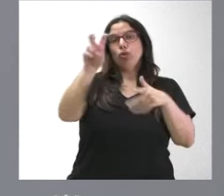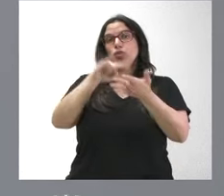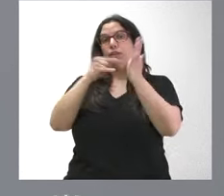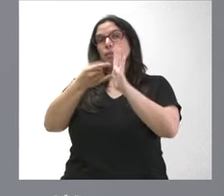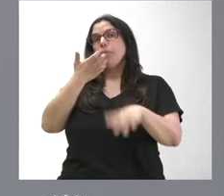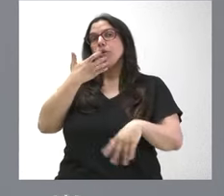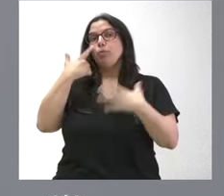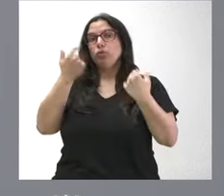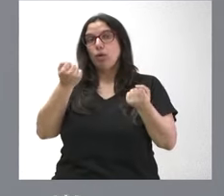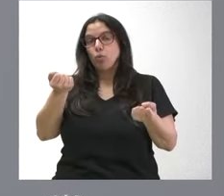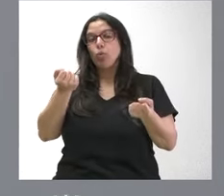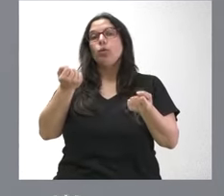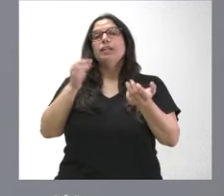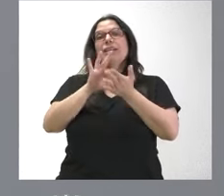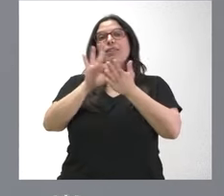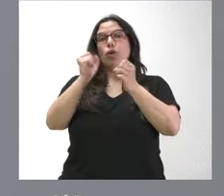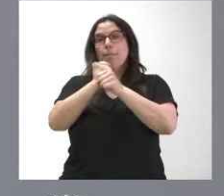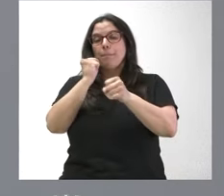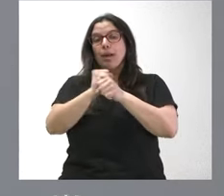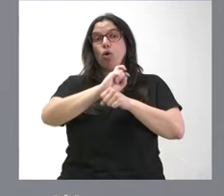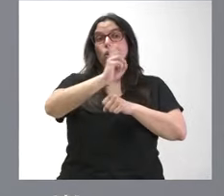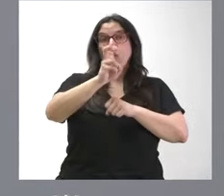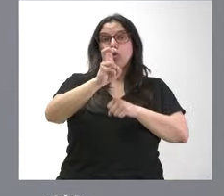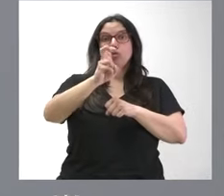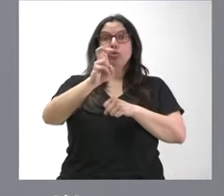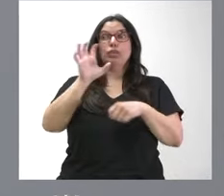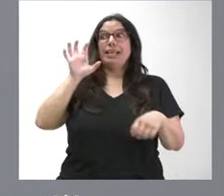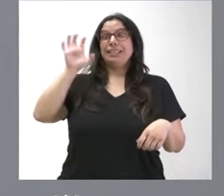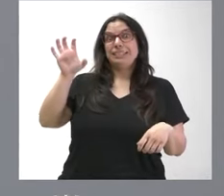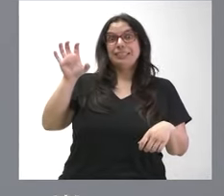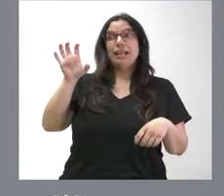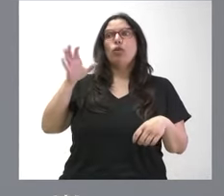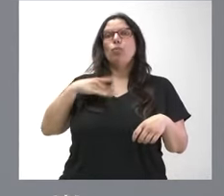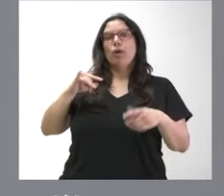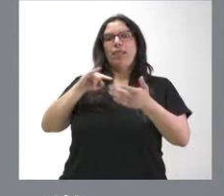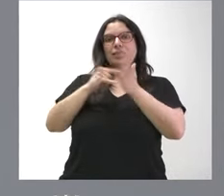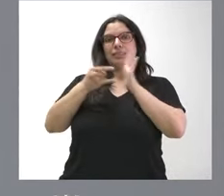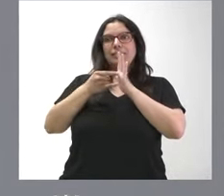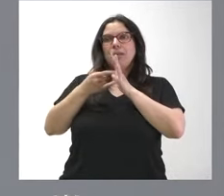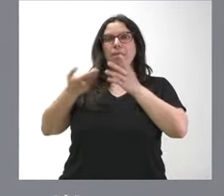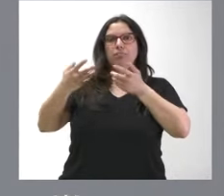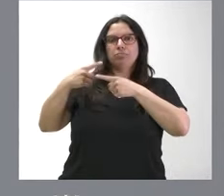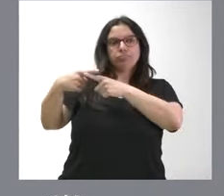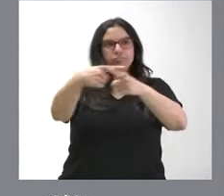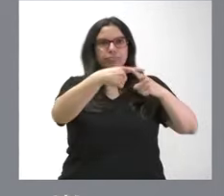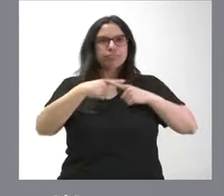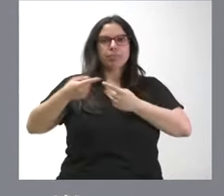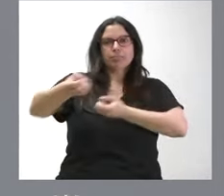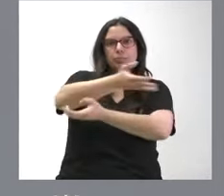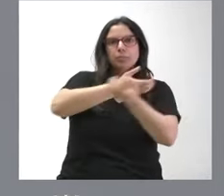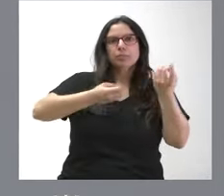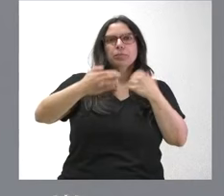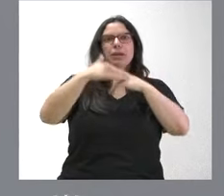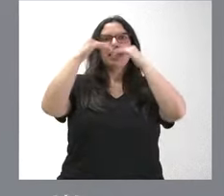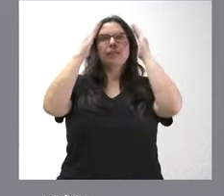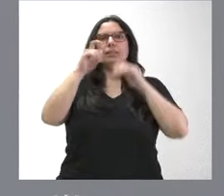de salud, el del empleo u otros órganos del Estado, que nos permitan también intercambiar información y atender mejor al